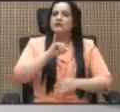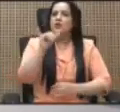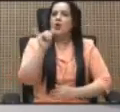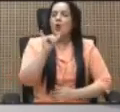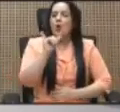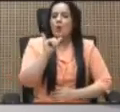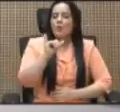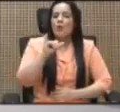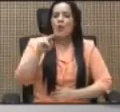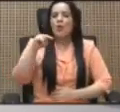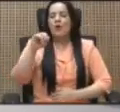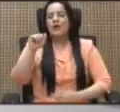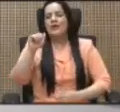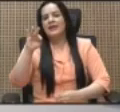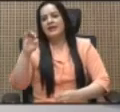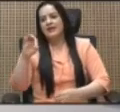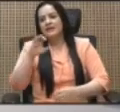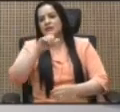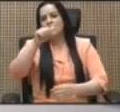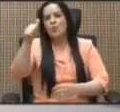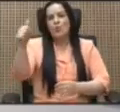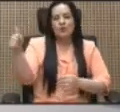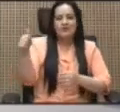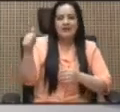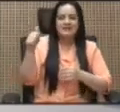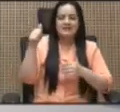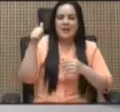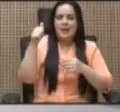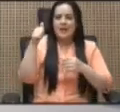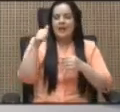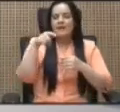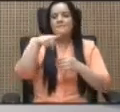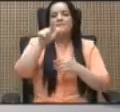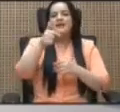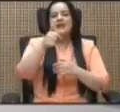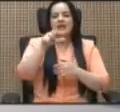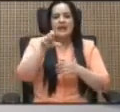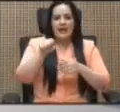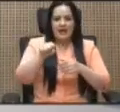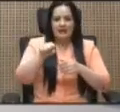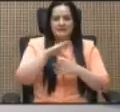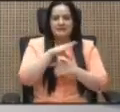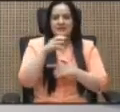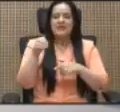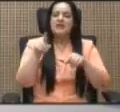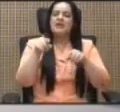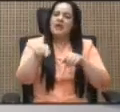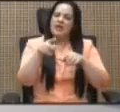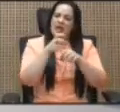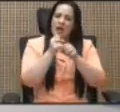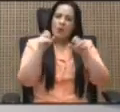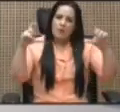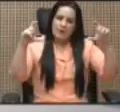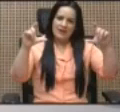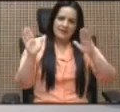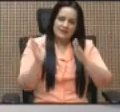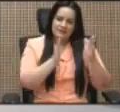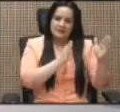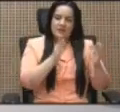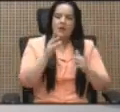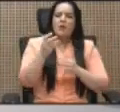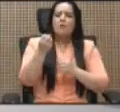Nate, Ioto y otras plagas. Y ahí abro un paréntesis. Muchas veces cuando suceden